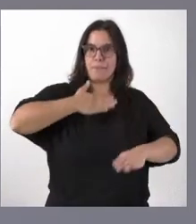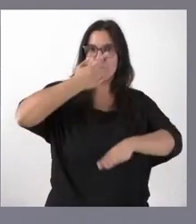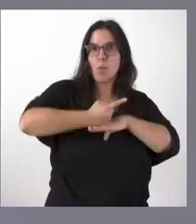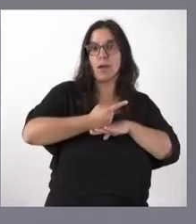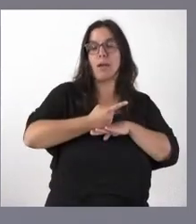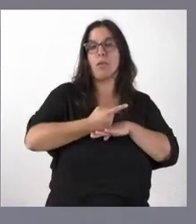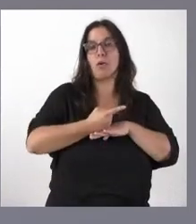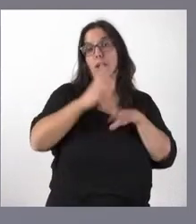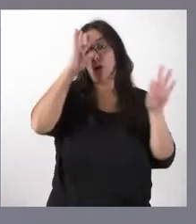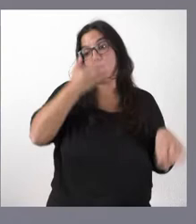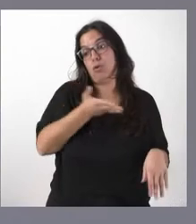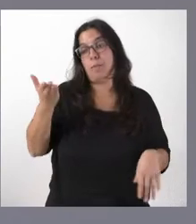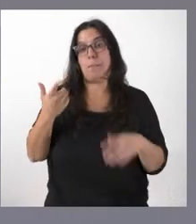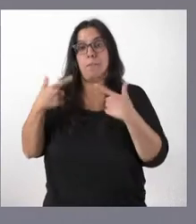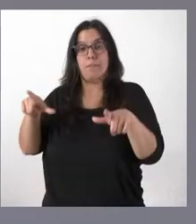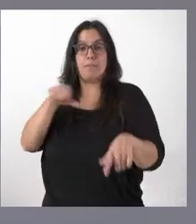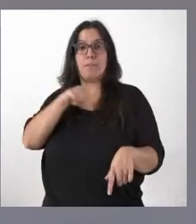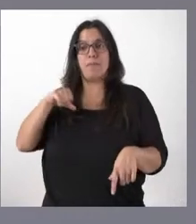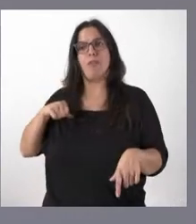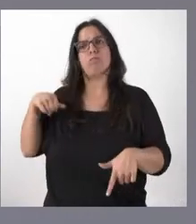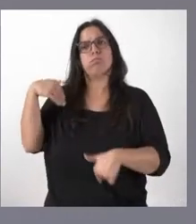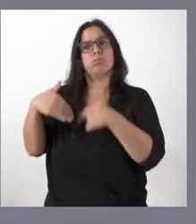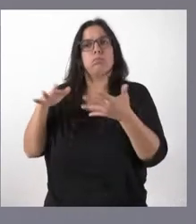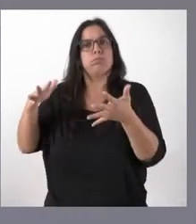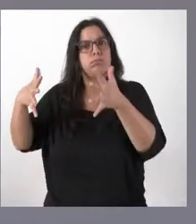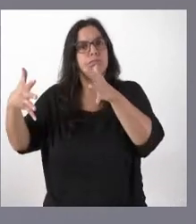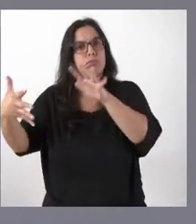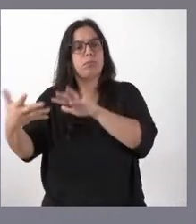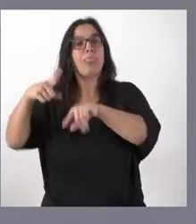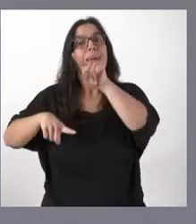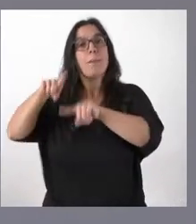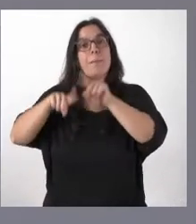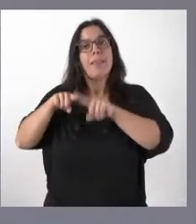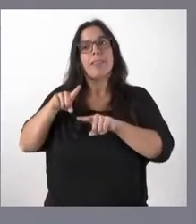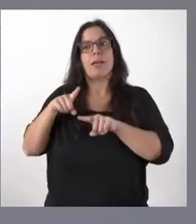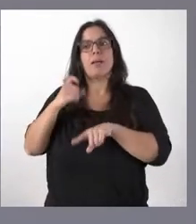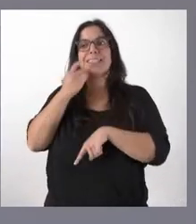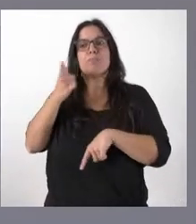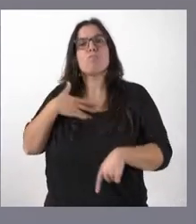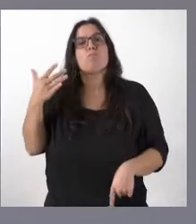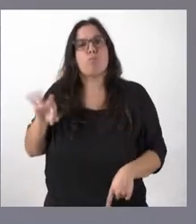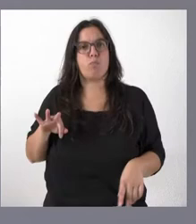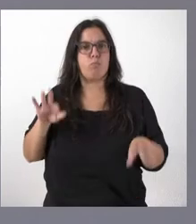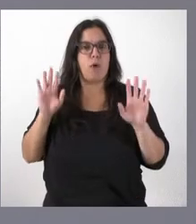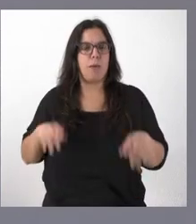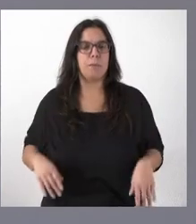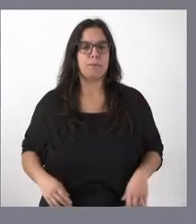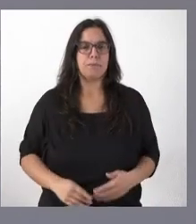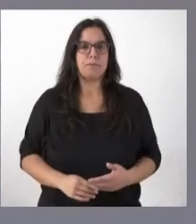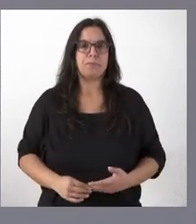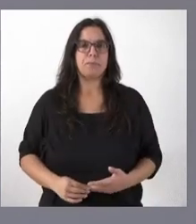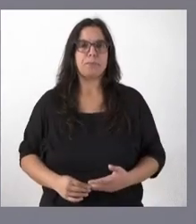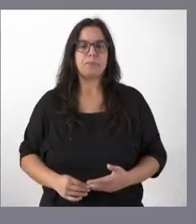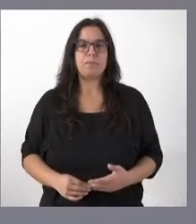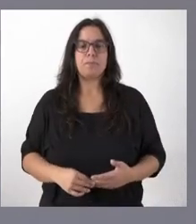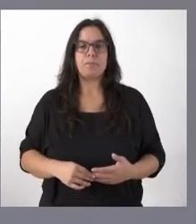lógicamente, el sector privado vaya avanzando en medida en que su propia actividad productiva se lo pueda permitir. En el